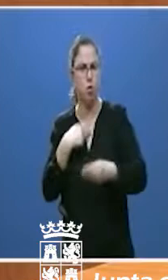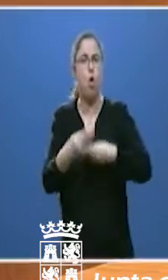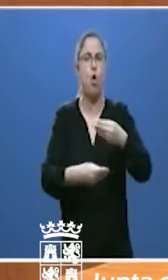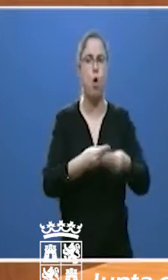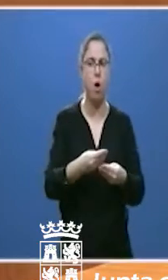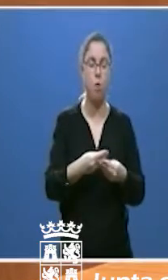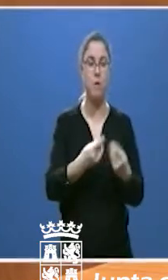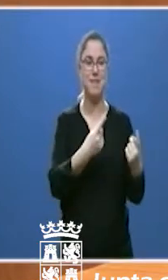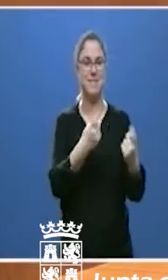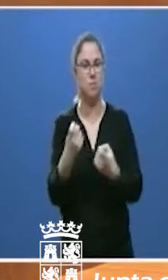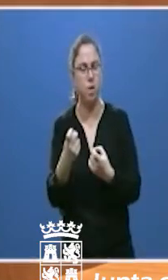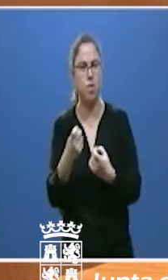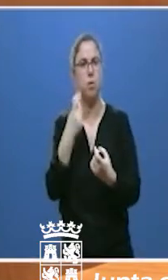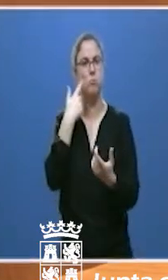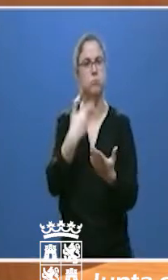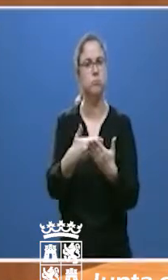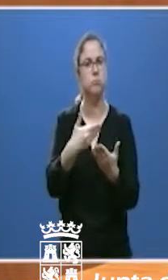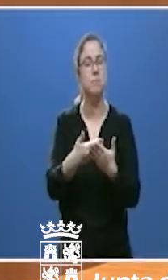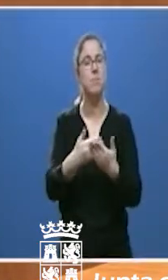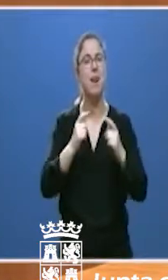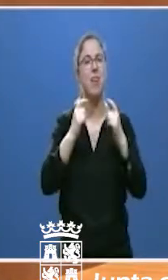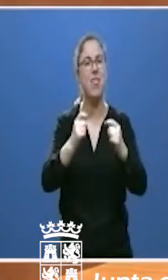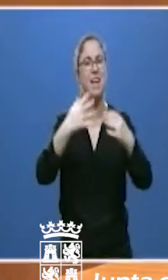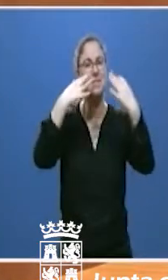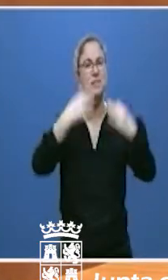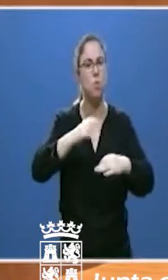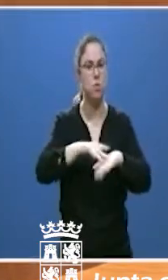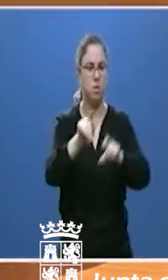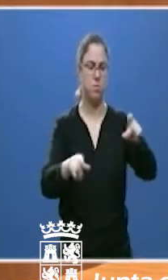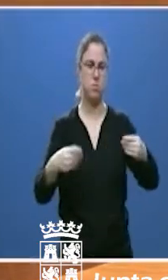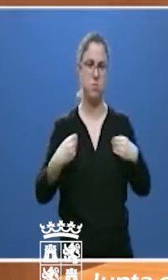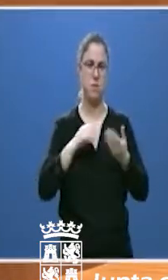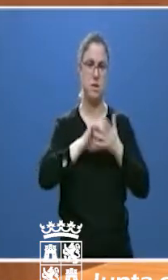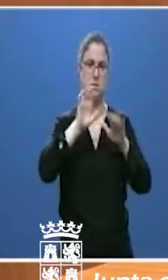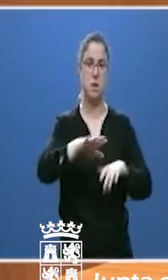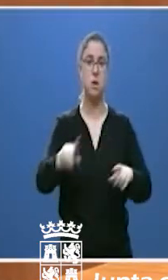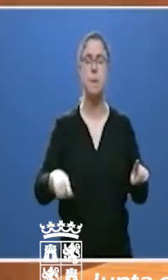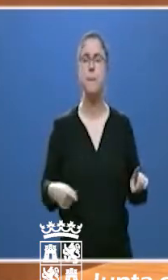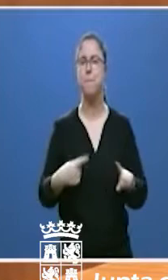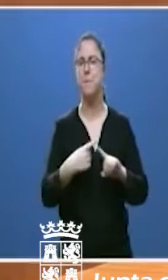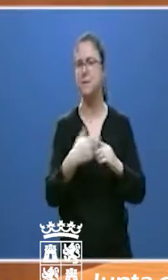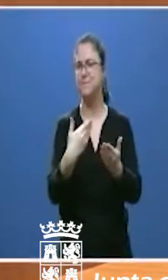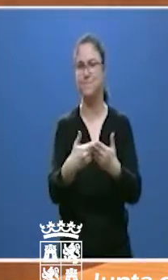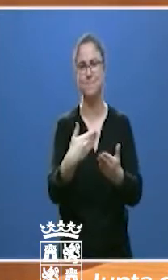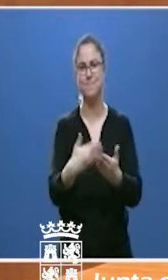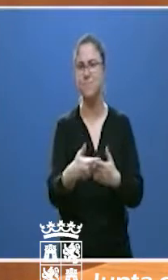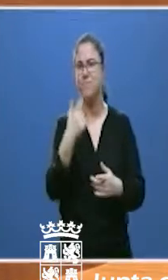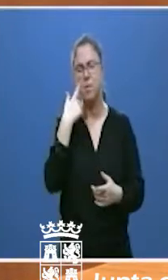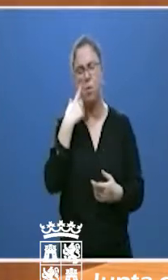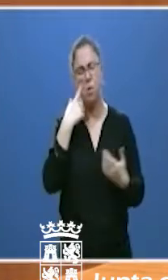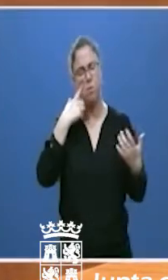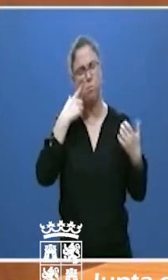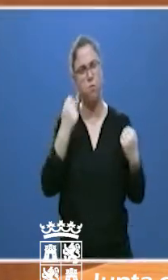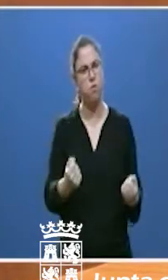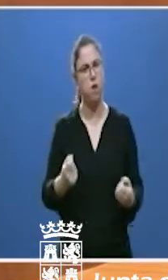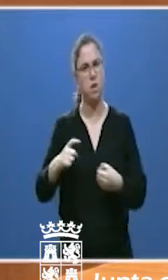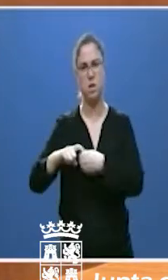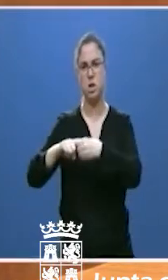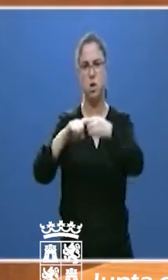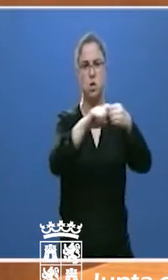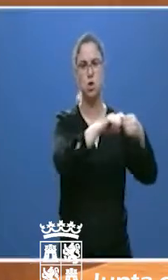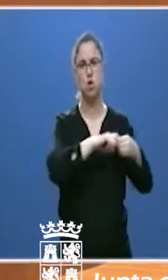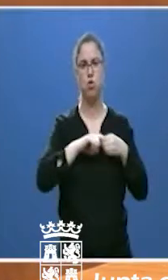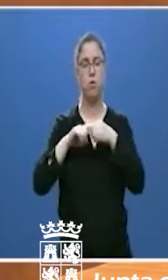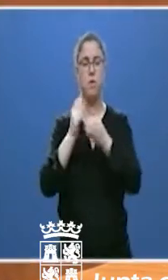garantizar en todo momento la seguridad de las personas. Y se ha reflejado también en una gran solidaridad entre la mayoría de las